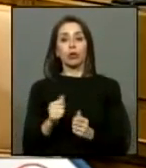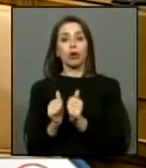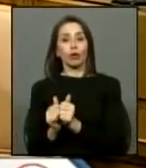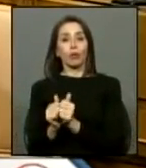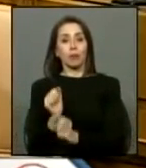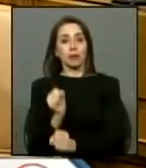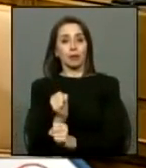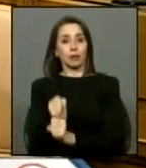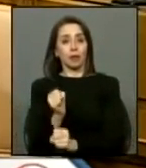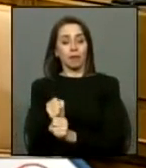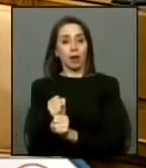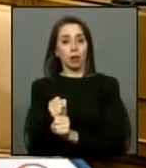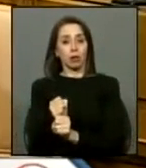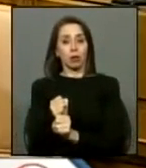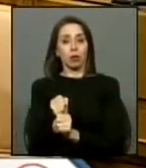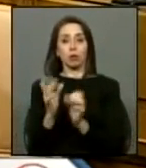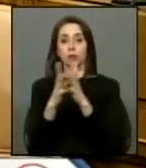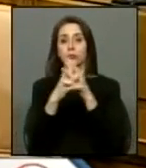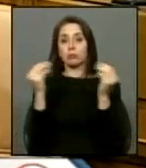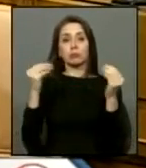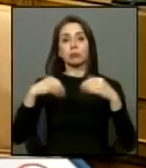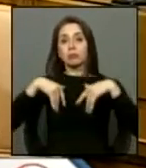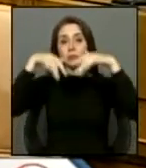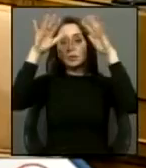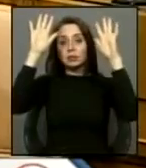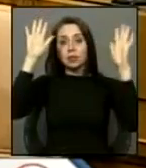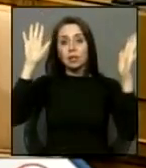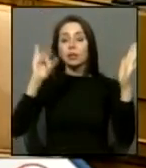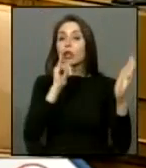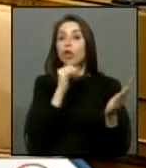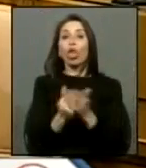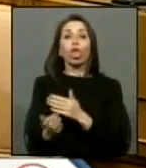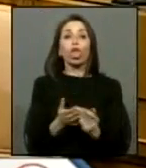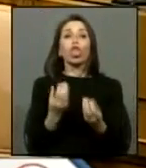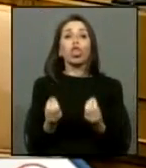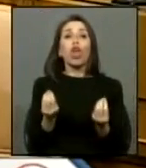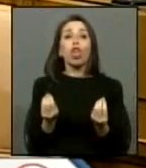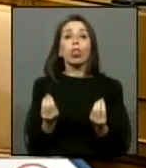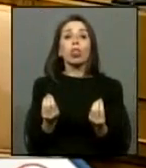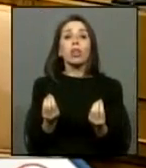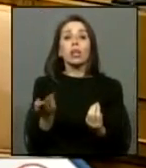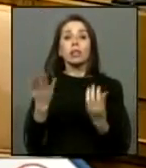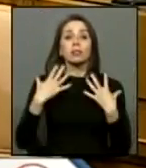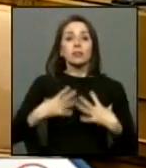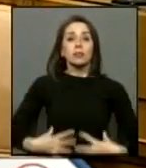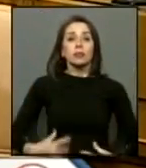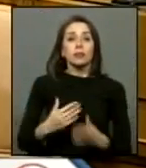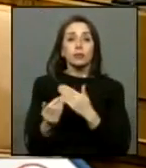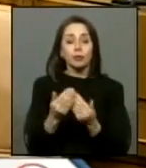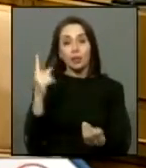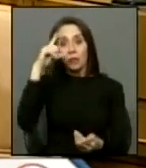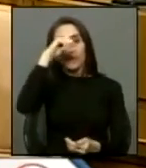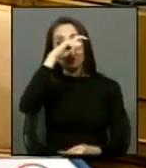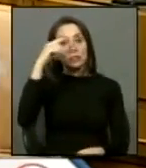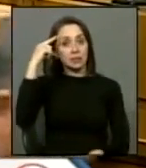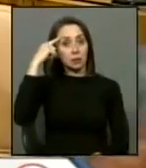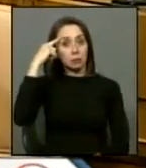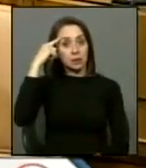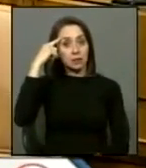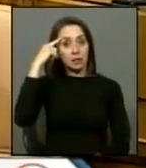trabajo tampoco hoy día están y no sabemos dónde están todavía es difícil pensar